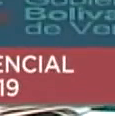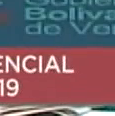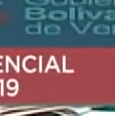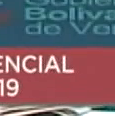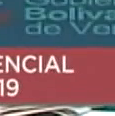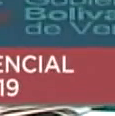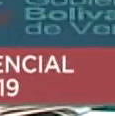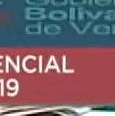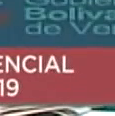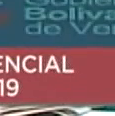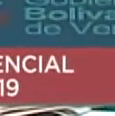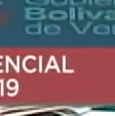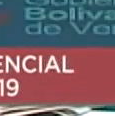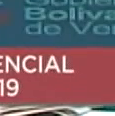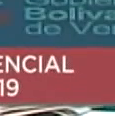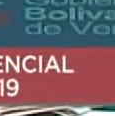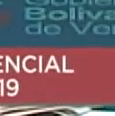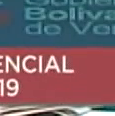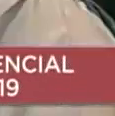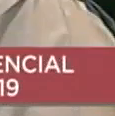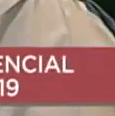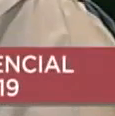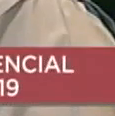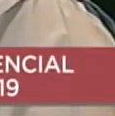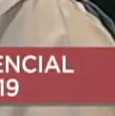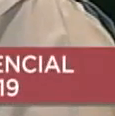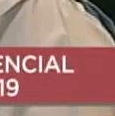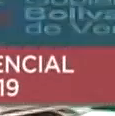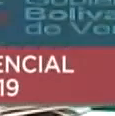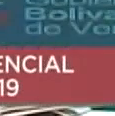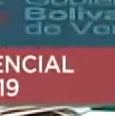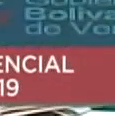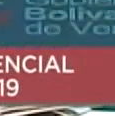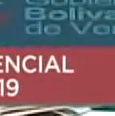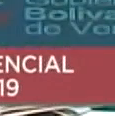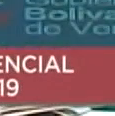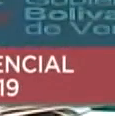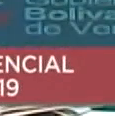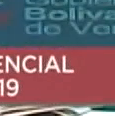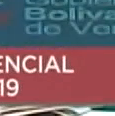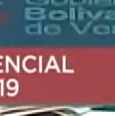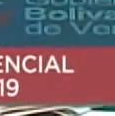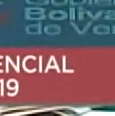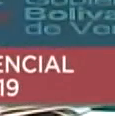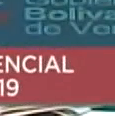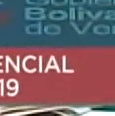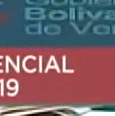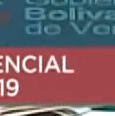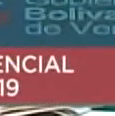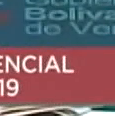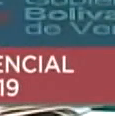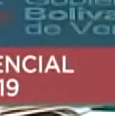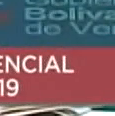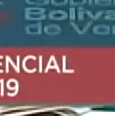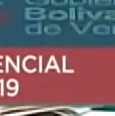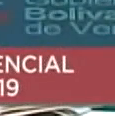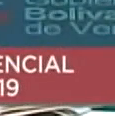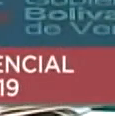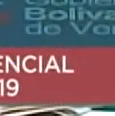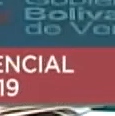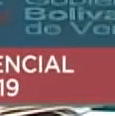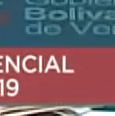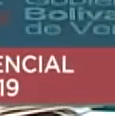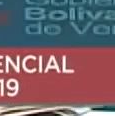las personas, de todos los ciudadanos. Porque bueno, en medio de este proceso de cuarentena en el marco del estado de